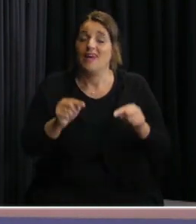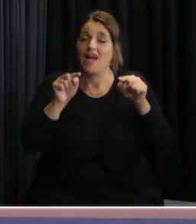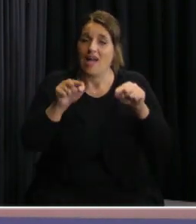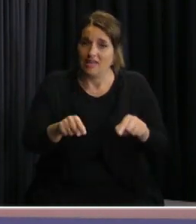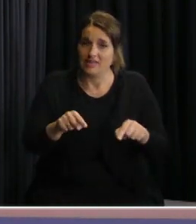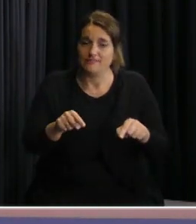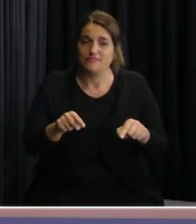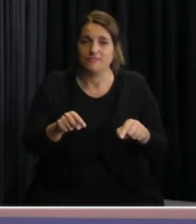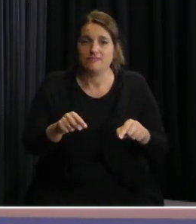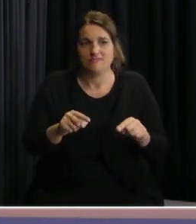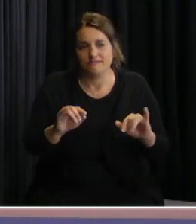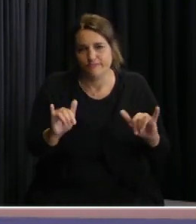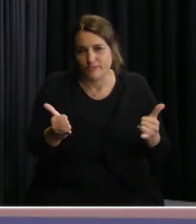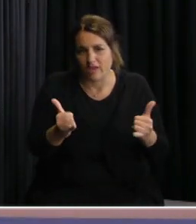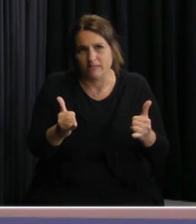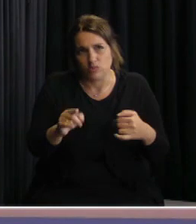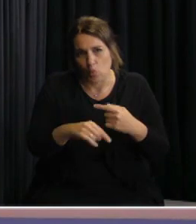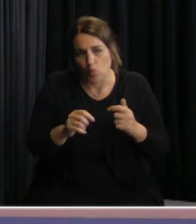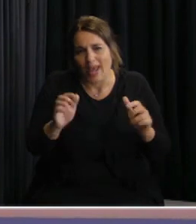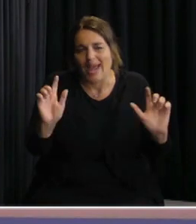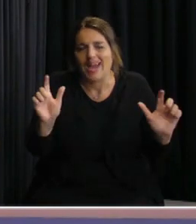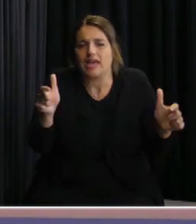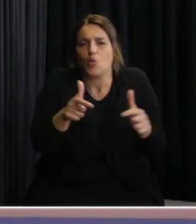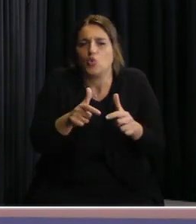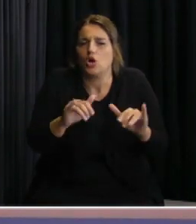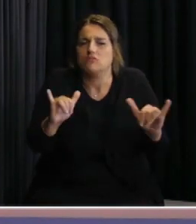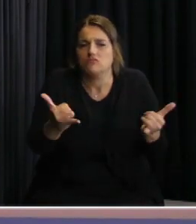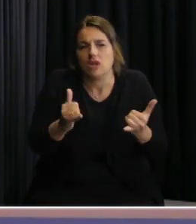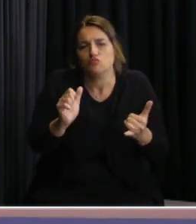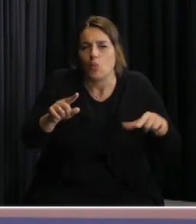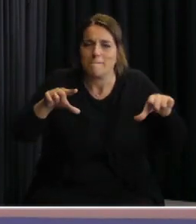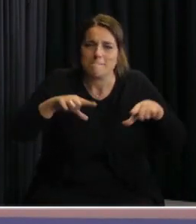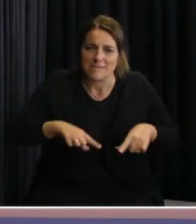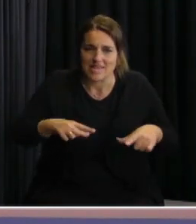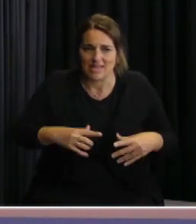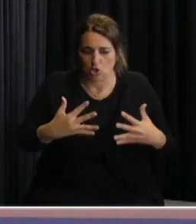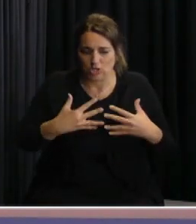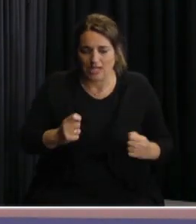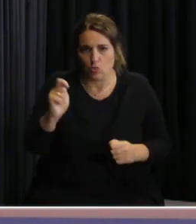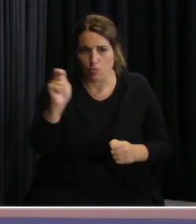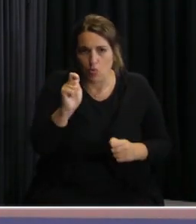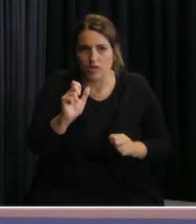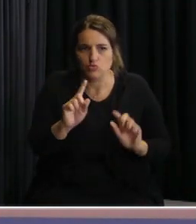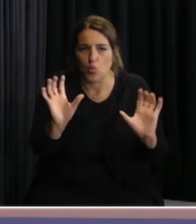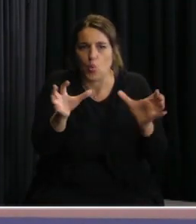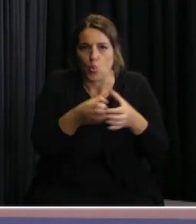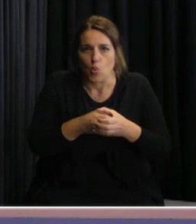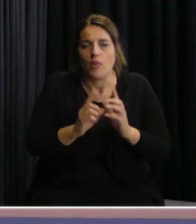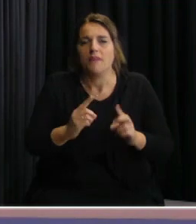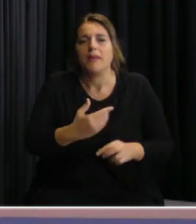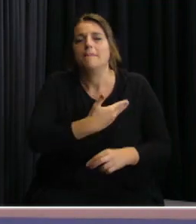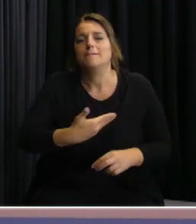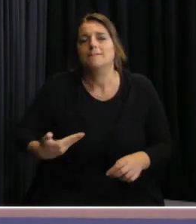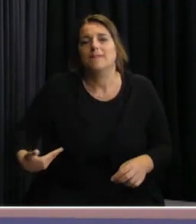Y tuvimos una extensa reunión con el Ministro de Salud Pública y su equipo, con el Presidente ASE,